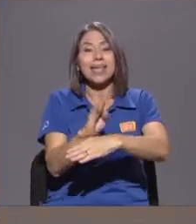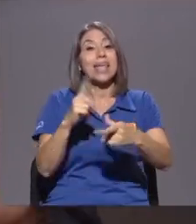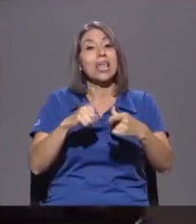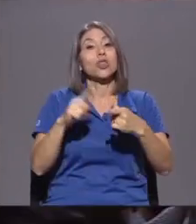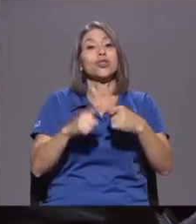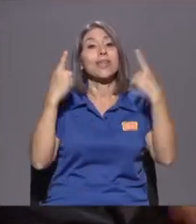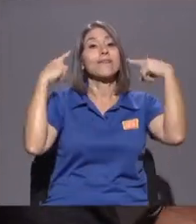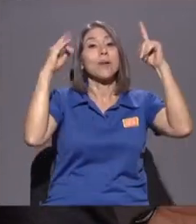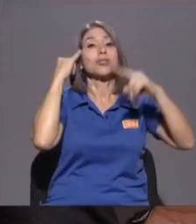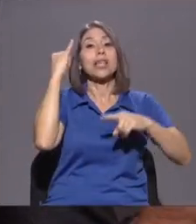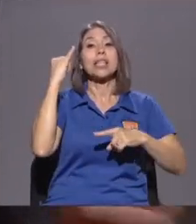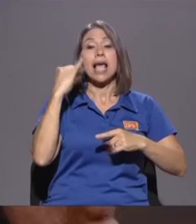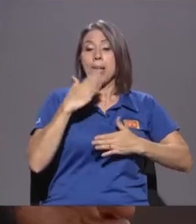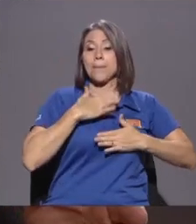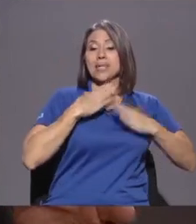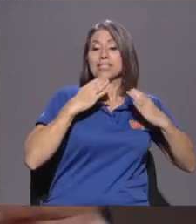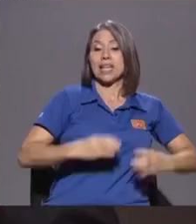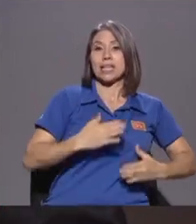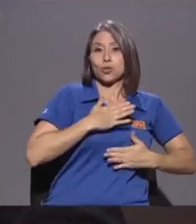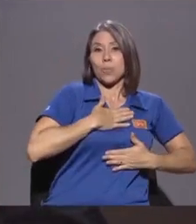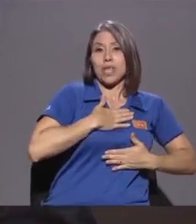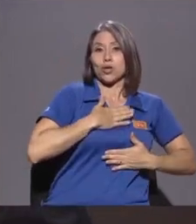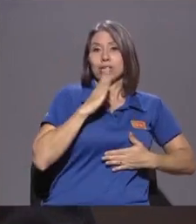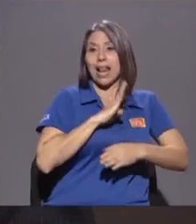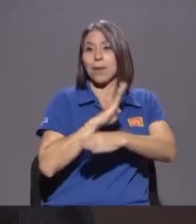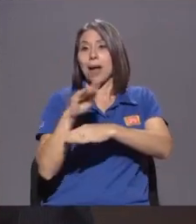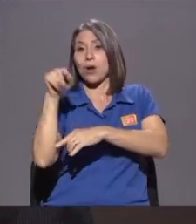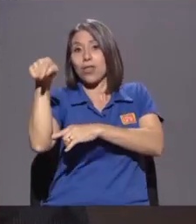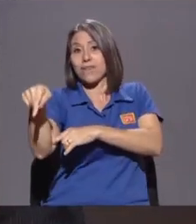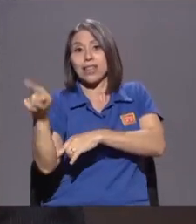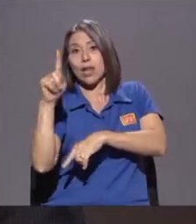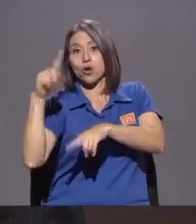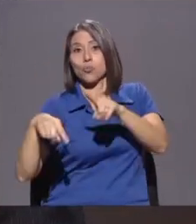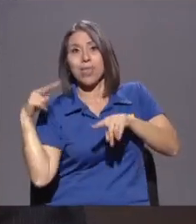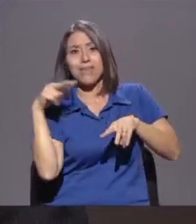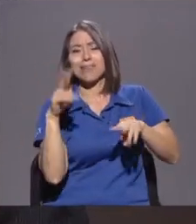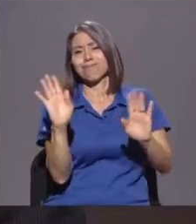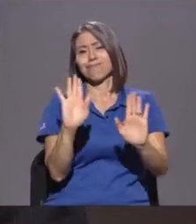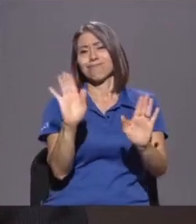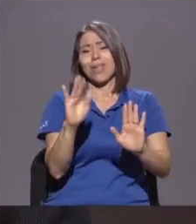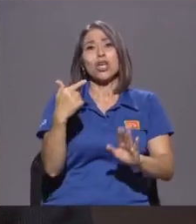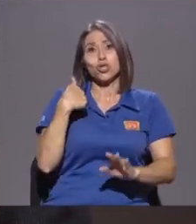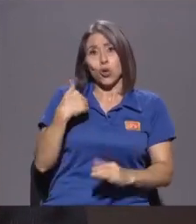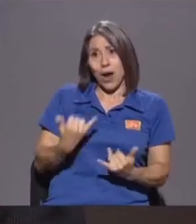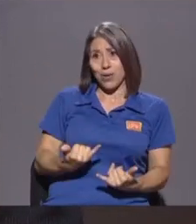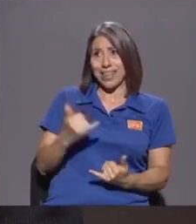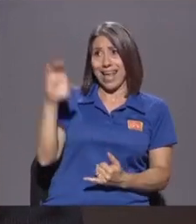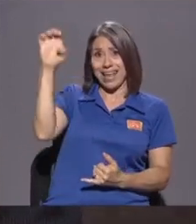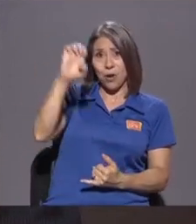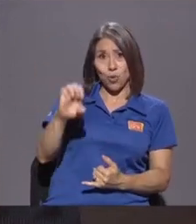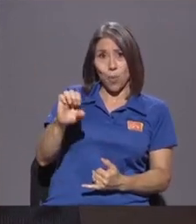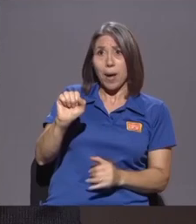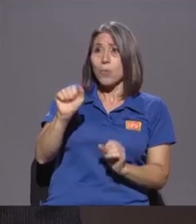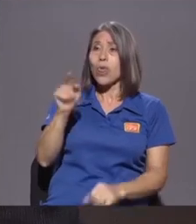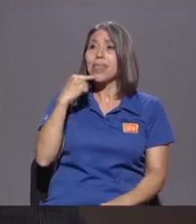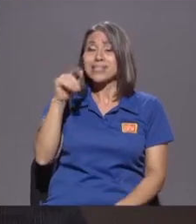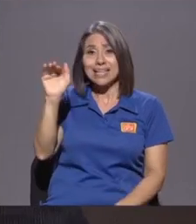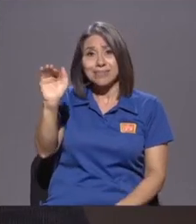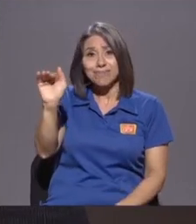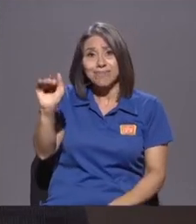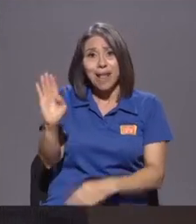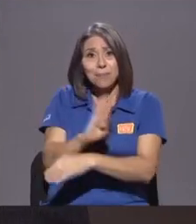míos Y el banco de enfrente No los puede ver Desaparece Yo hoy en día En Europa Puedo llegar Y tocar la puerta Al Banco Nacional Y decirle Señores